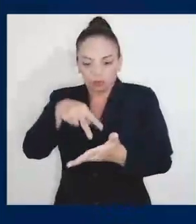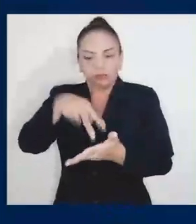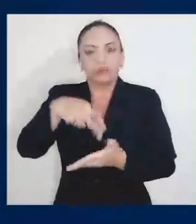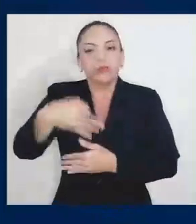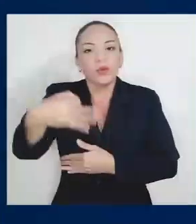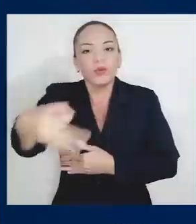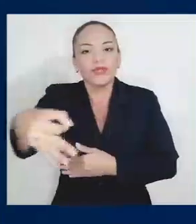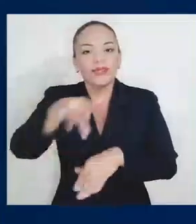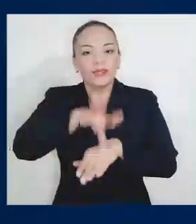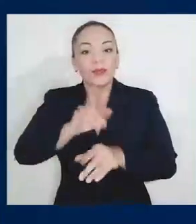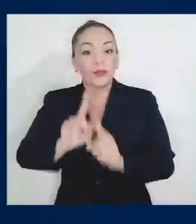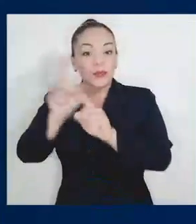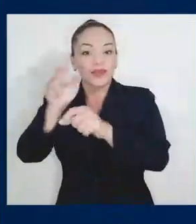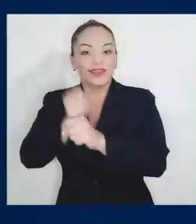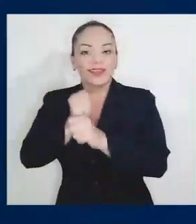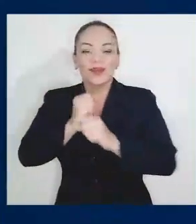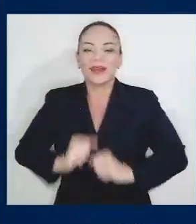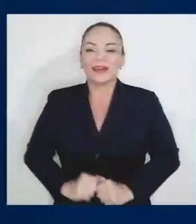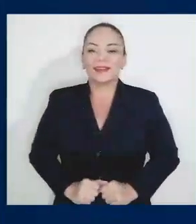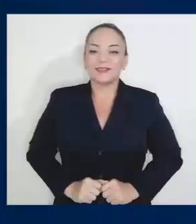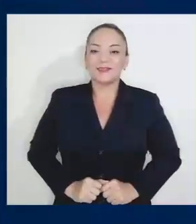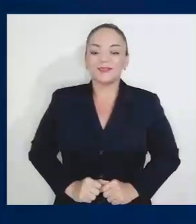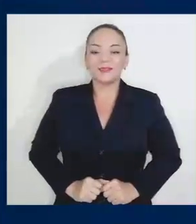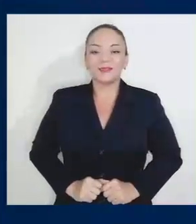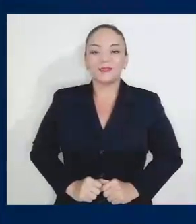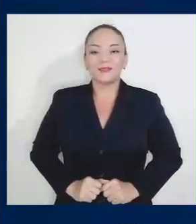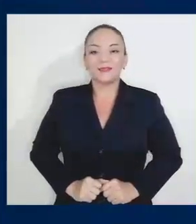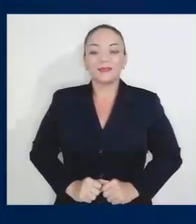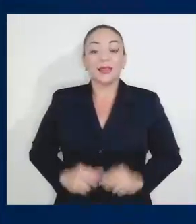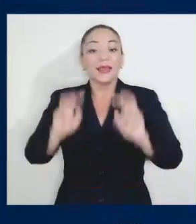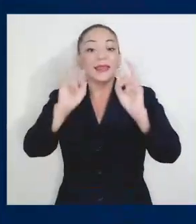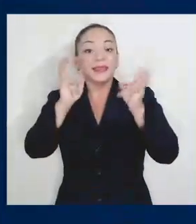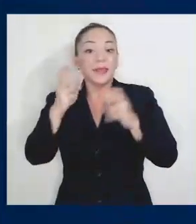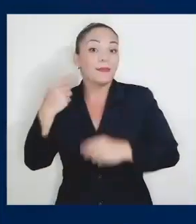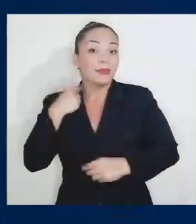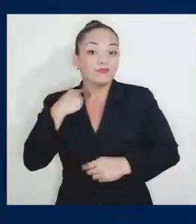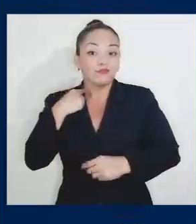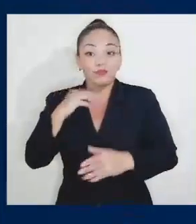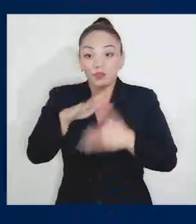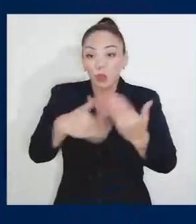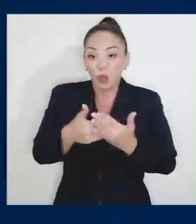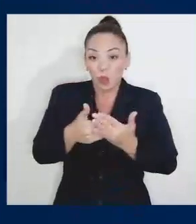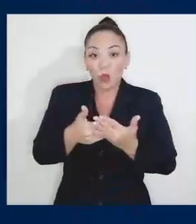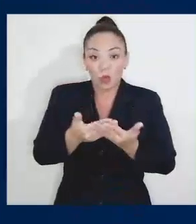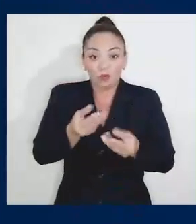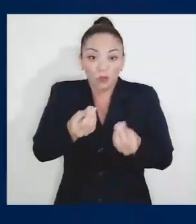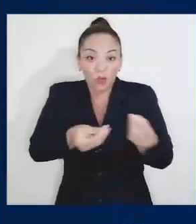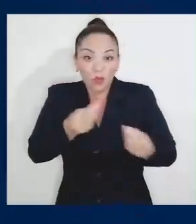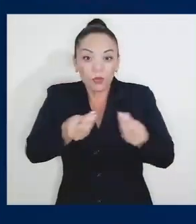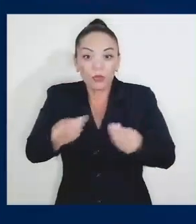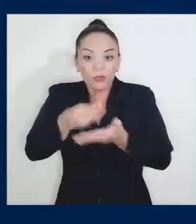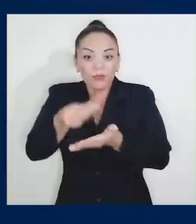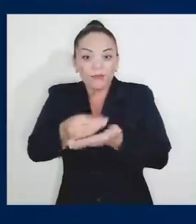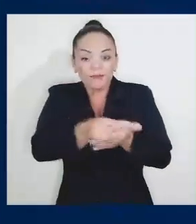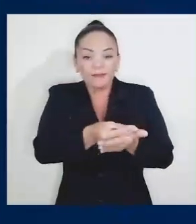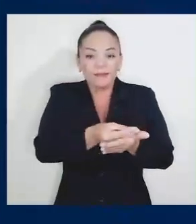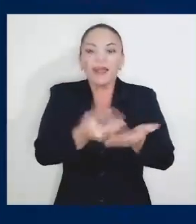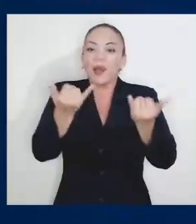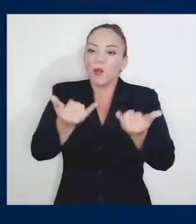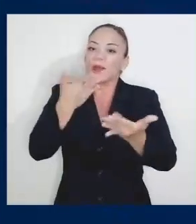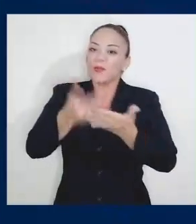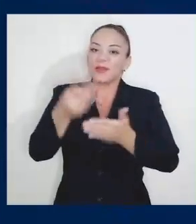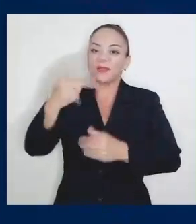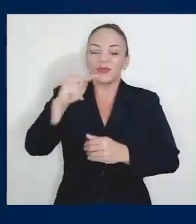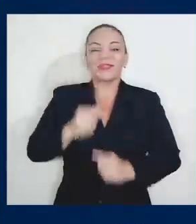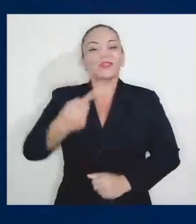vida, que es una preocupación importante para usted, ha tenido muy buenas noticias desde que asumimos nuestra